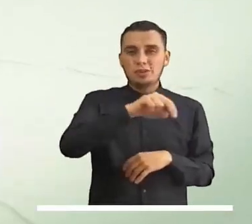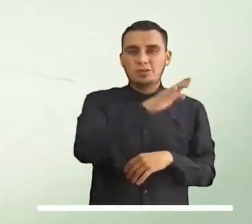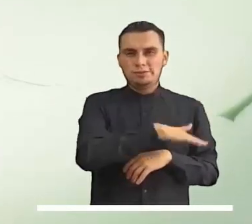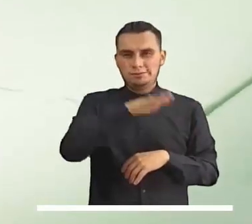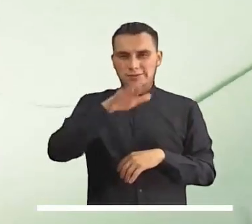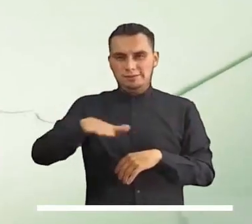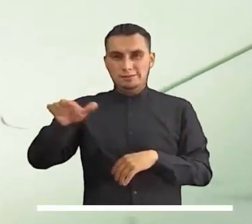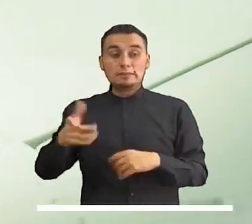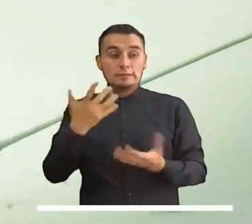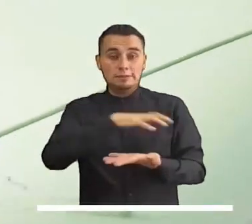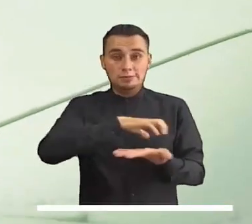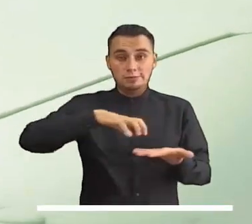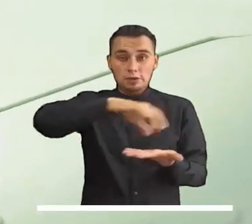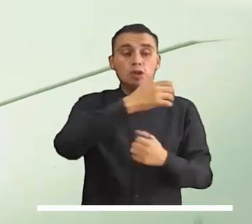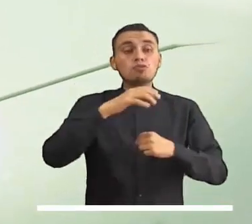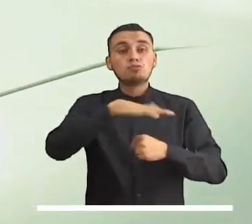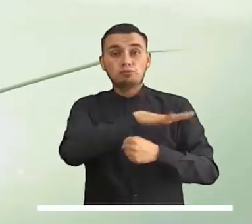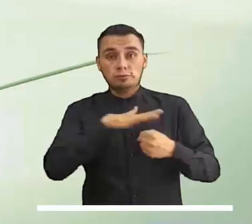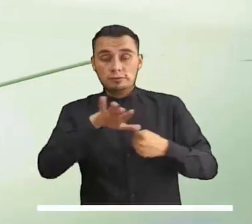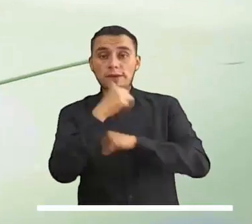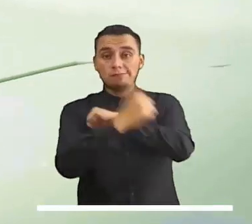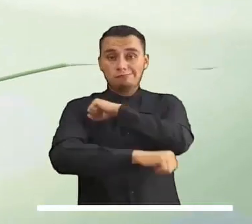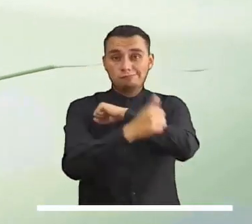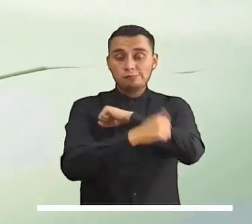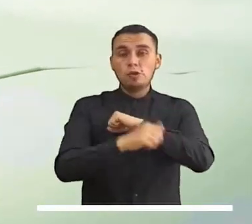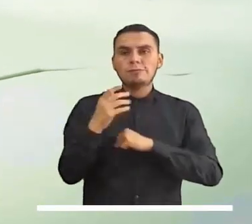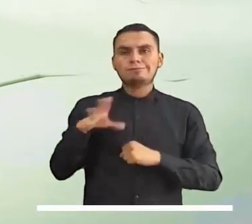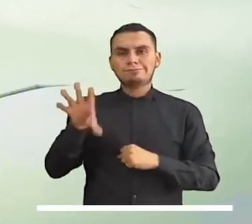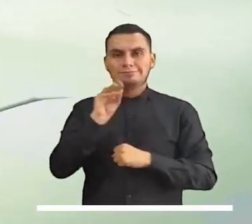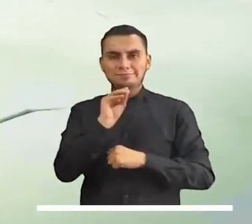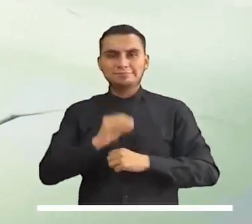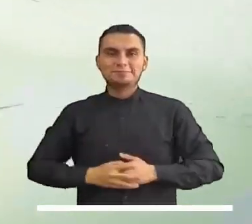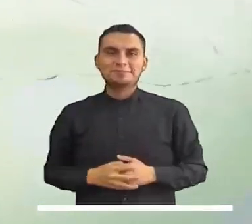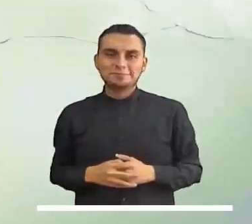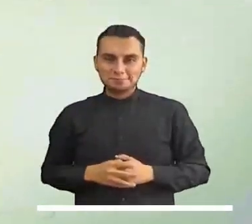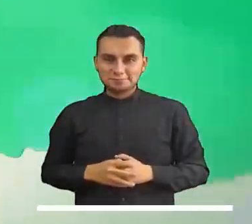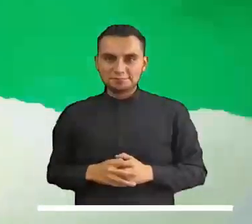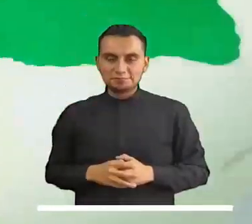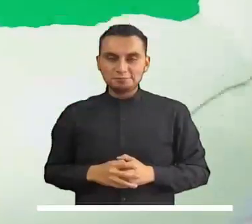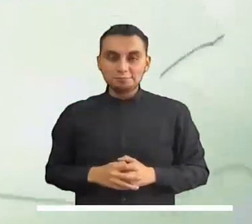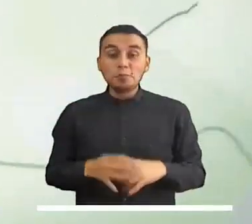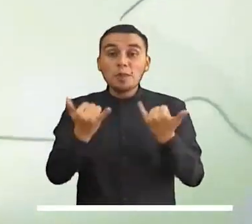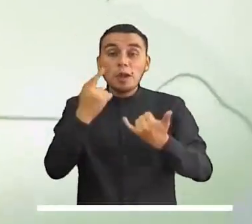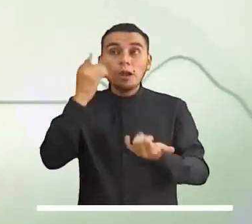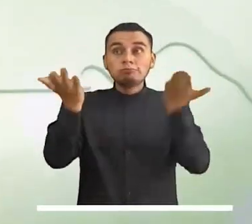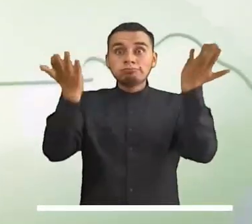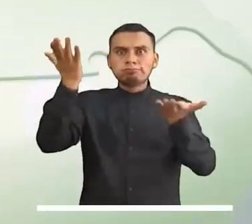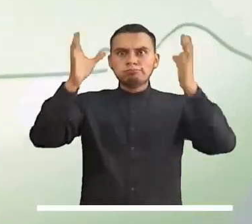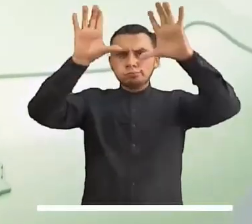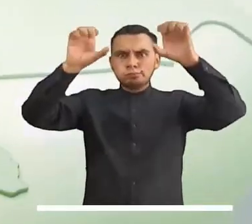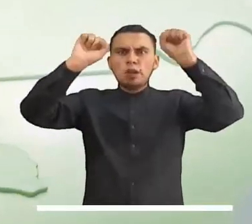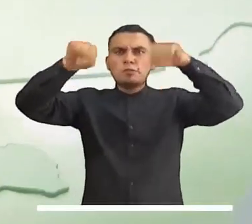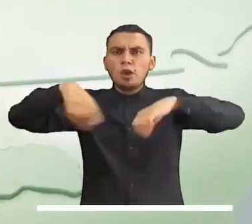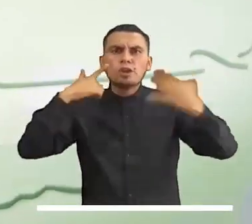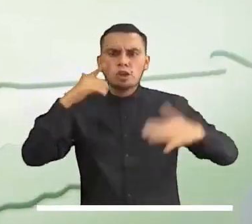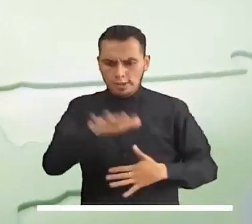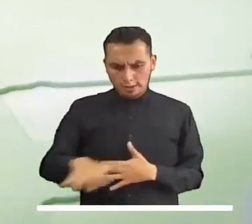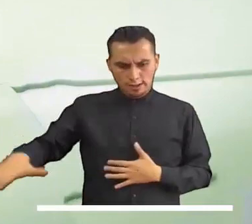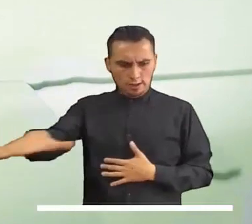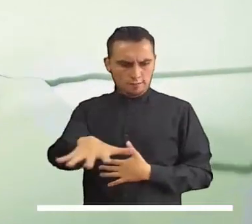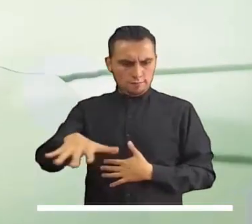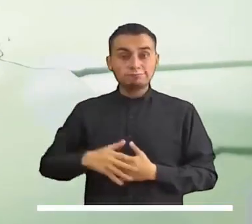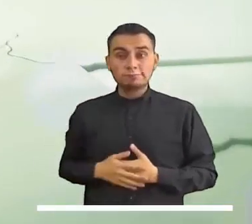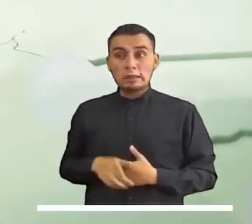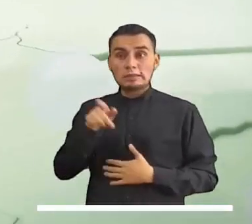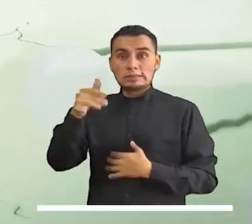norte de los Santanderes, Antioquia, Cundinamarca, Boyacá, Vieje, Cafetero. Nubosidad entre parcial y ligera